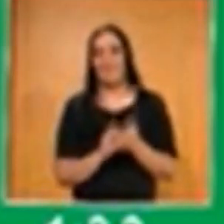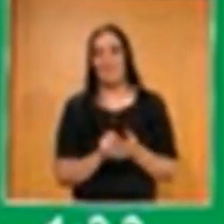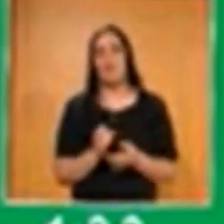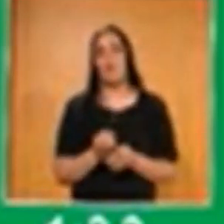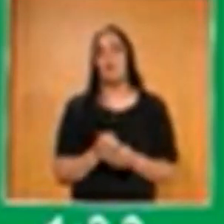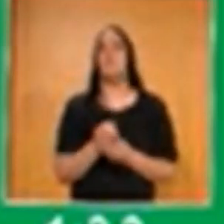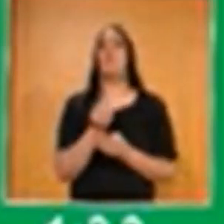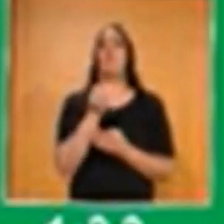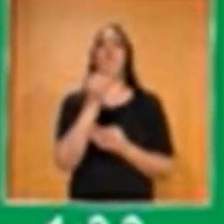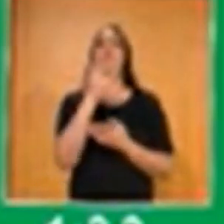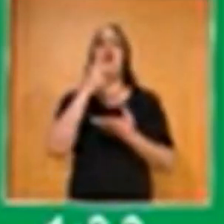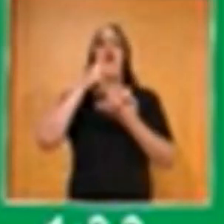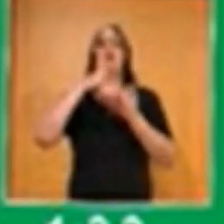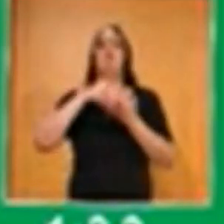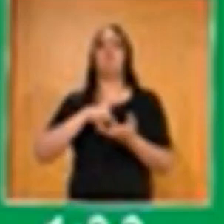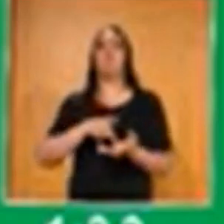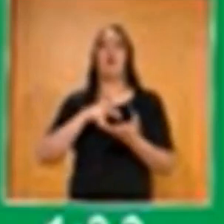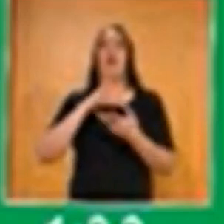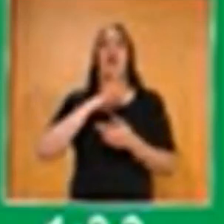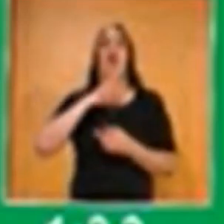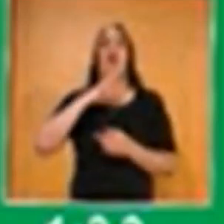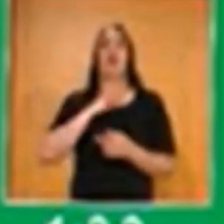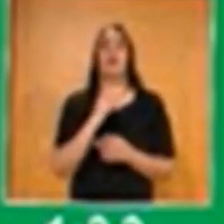materia contenida en un cuerpo.